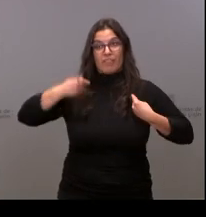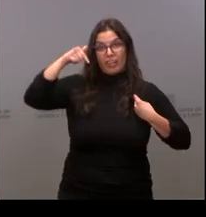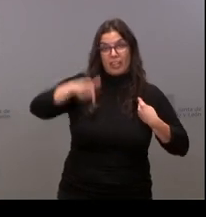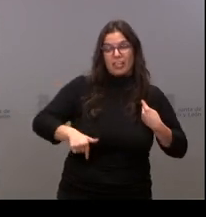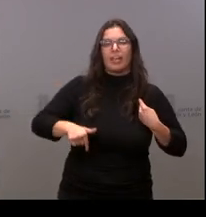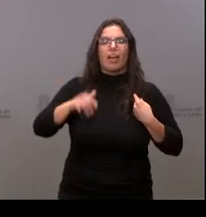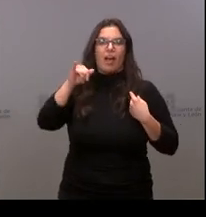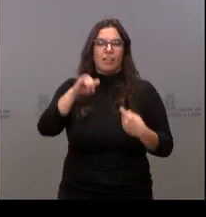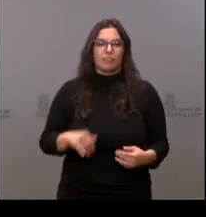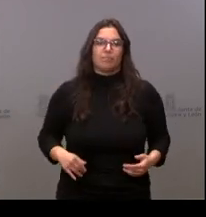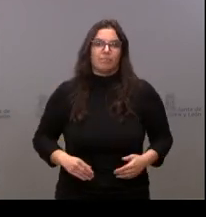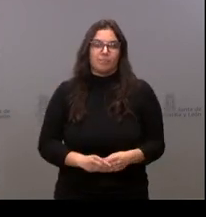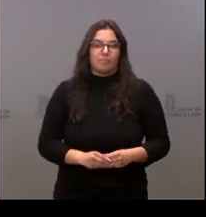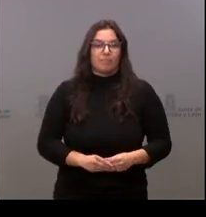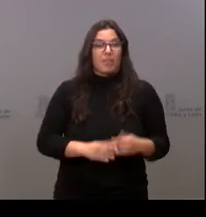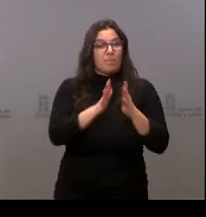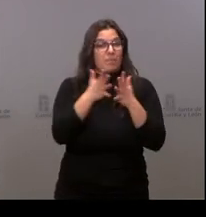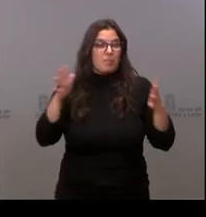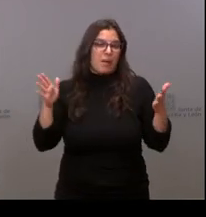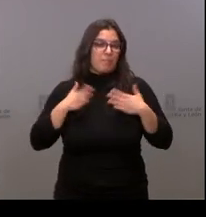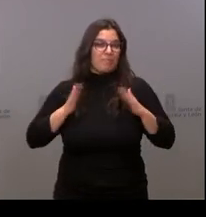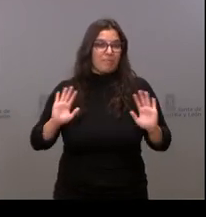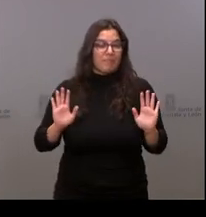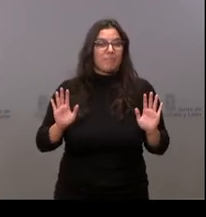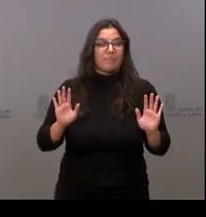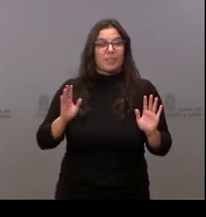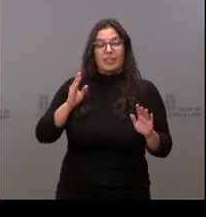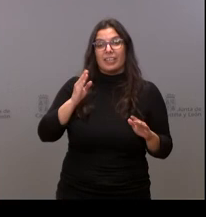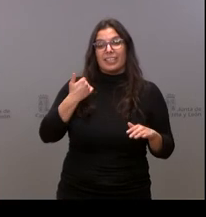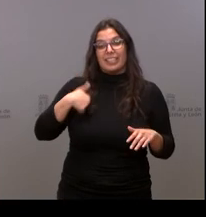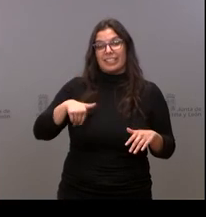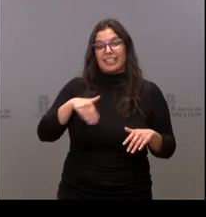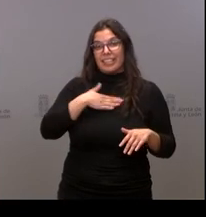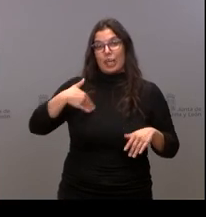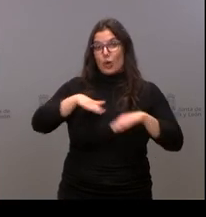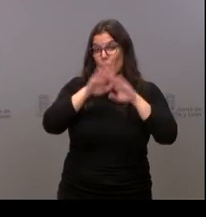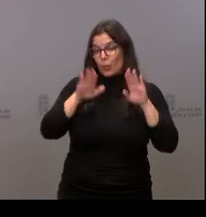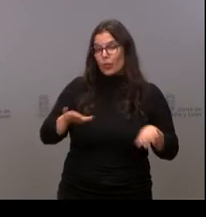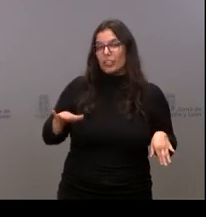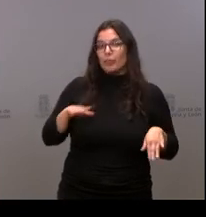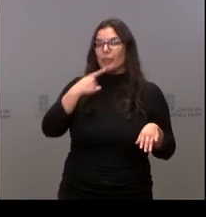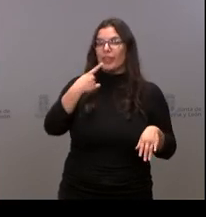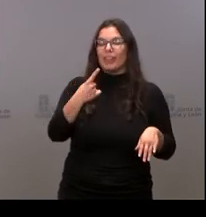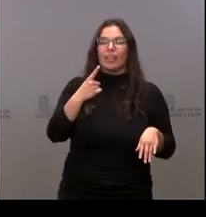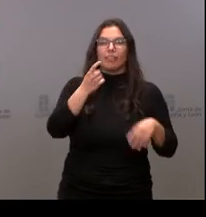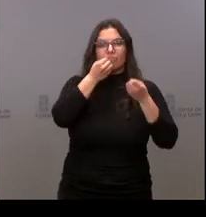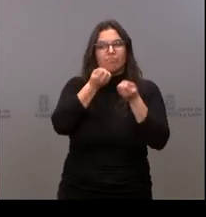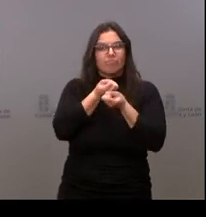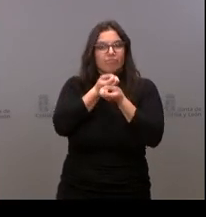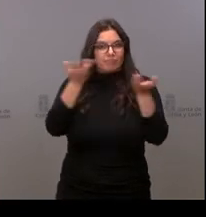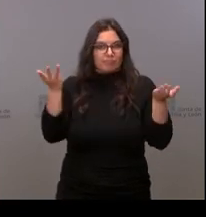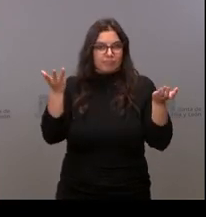en Soria. No quiero extenderme más y quiero que mis últimas palabras sean para trasladaros un mensaje